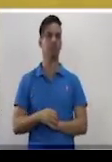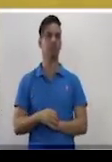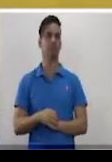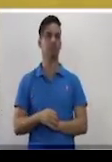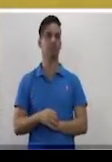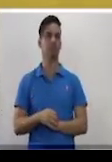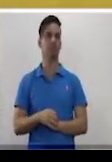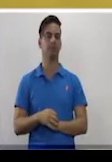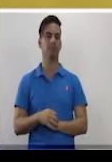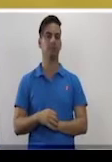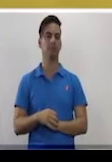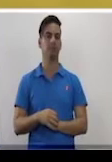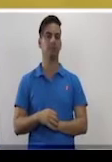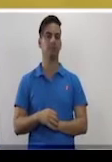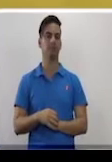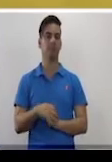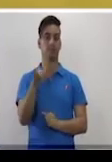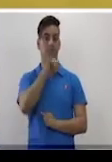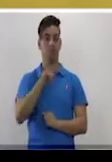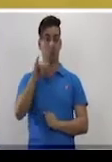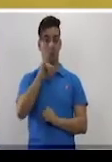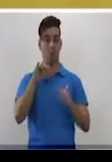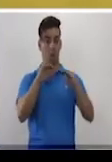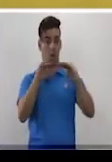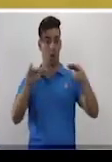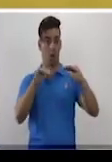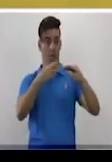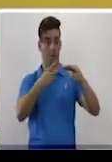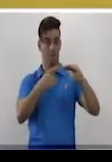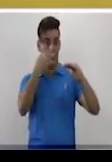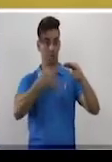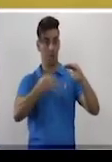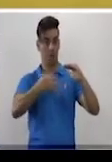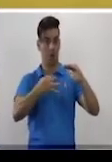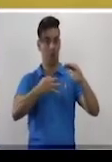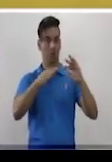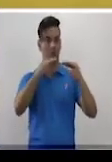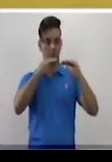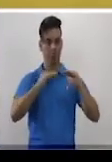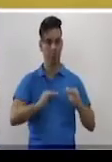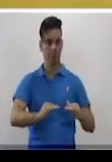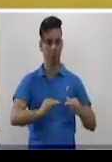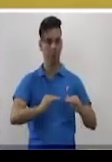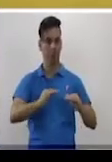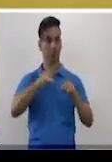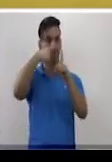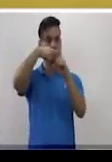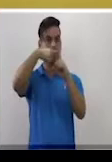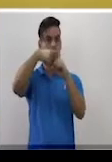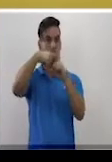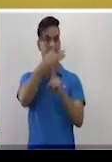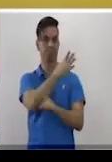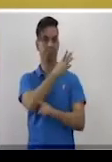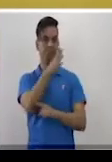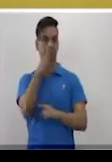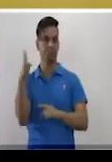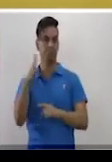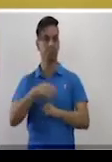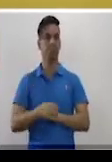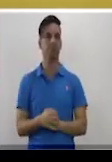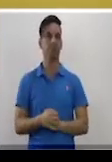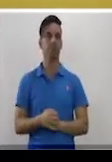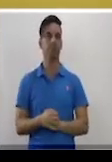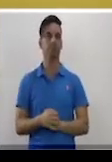base. Mantienes la base y adicionas los exponentes. Y cuando te sea necesario, aplicas la